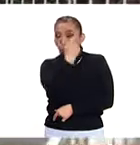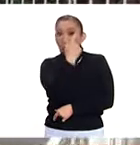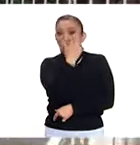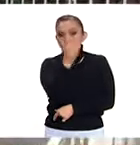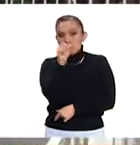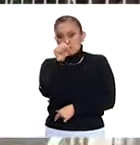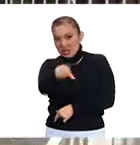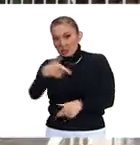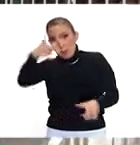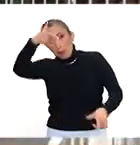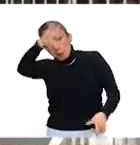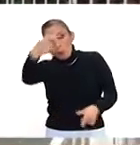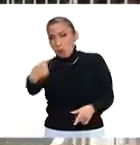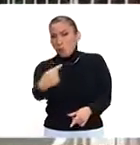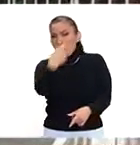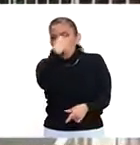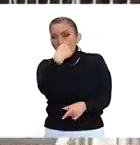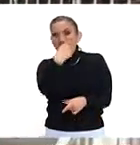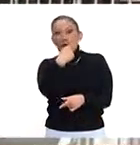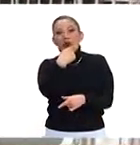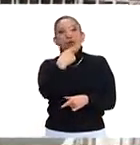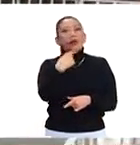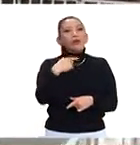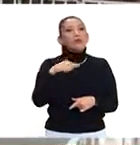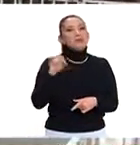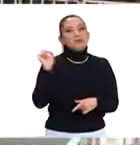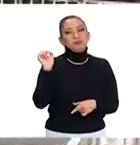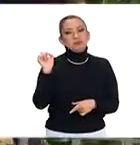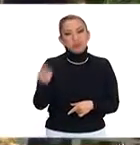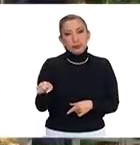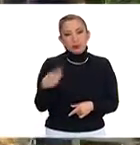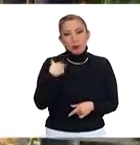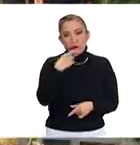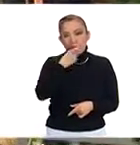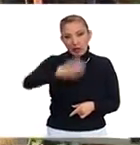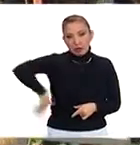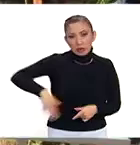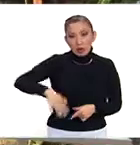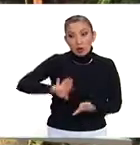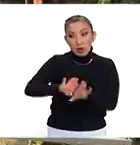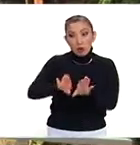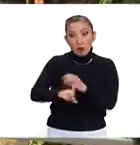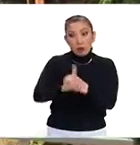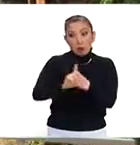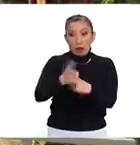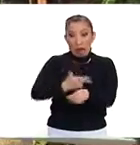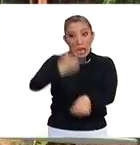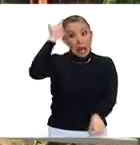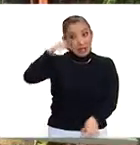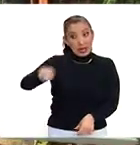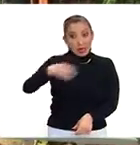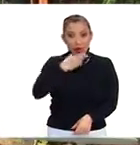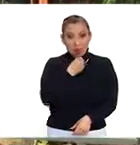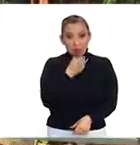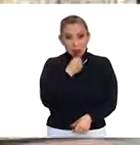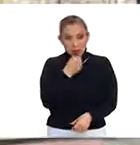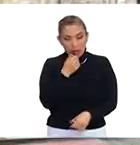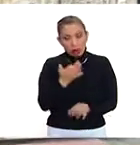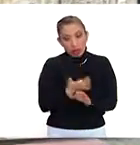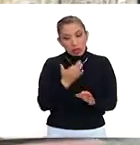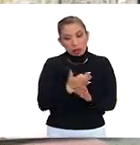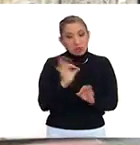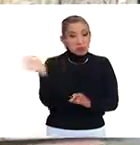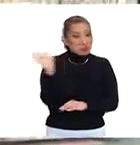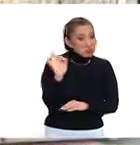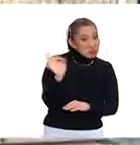producto también, de, de bala, de herida de bala, es el que, se mencionaba como un estado crítico, sí, se habló de una, en ese momento,